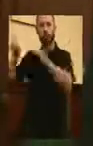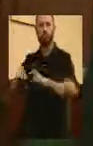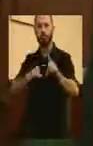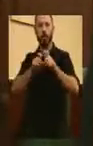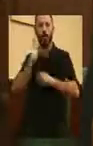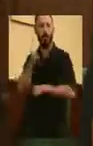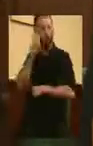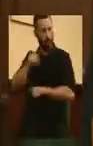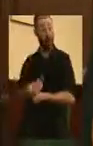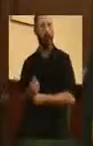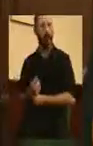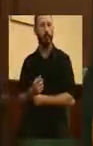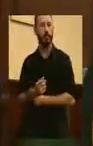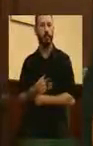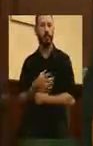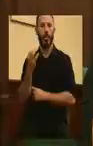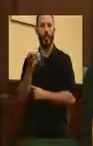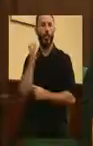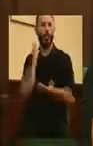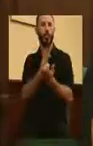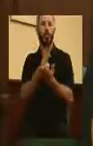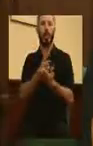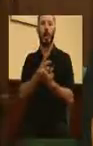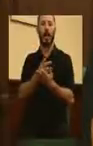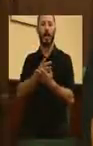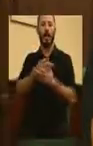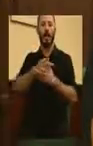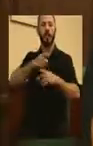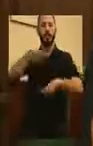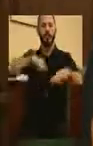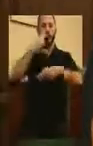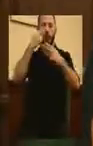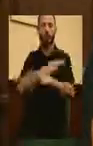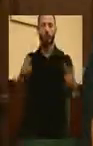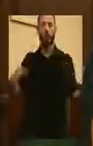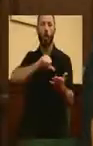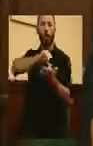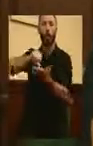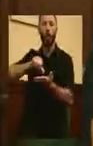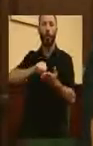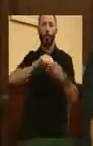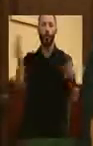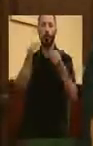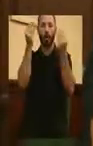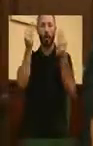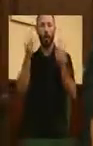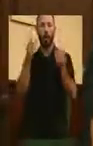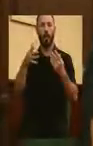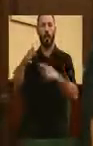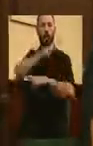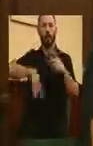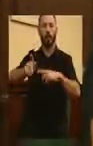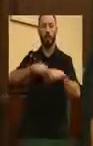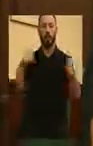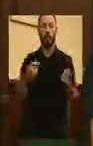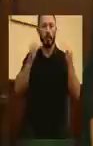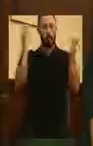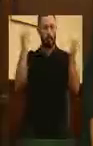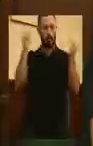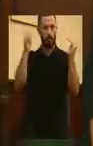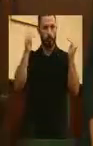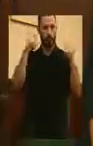apostar por el transporte público urbano es apostar por buscar soluciones, sobre todo medioambientales, puesto que al tratar de las emisiones de los gases invernaderos,